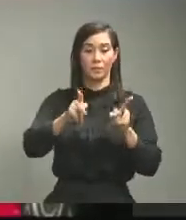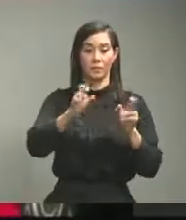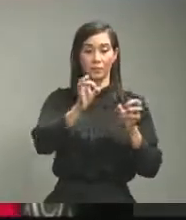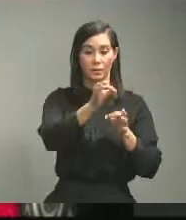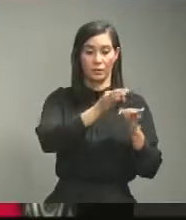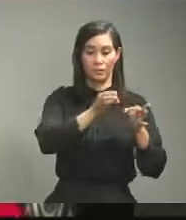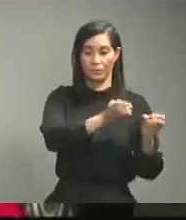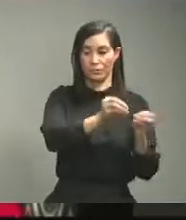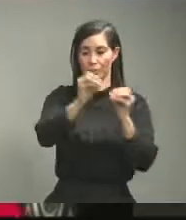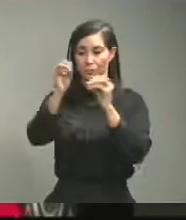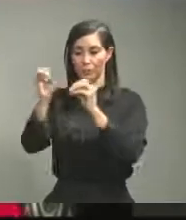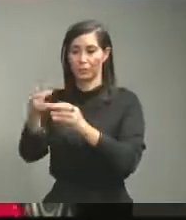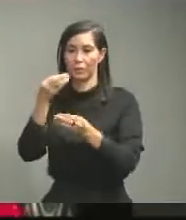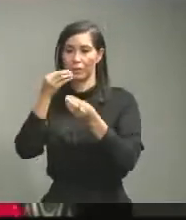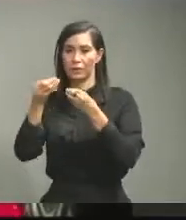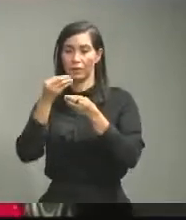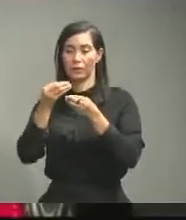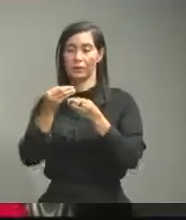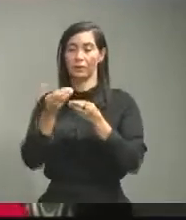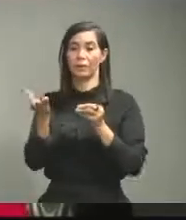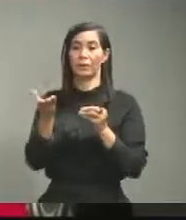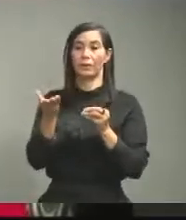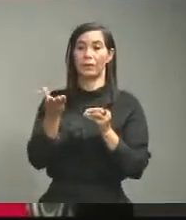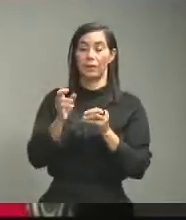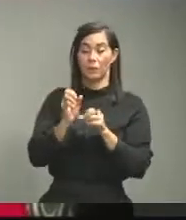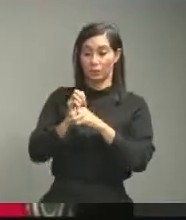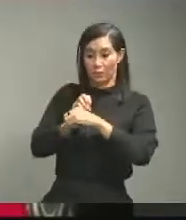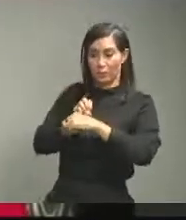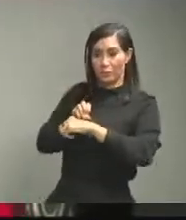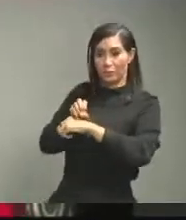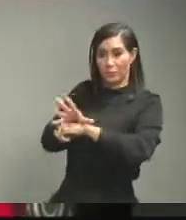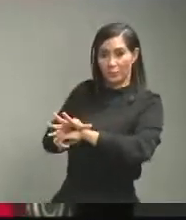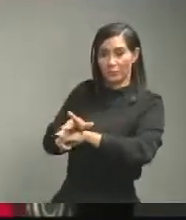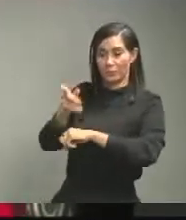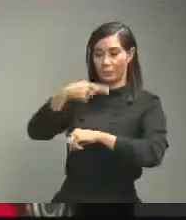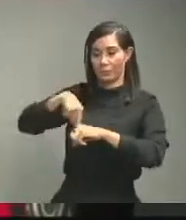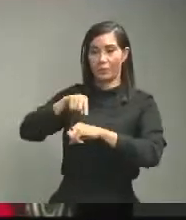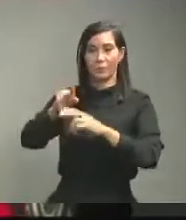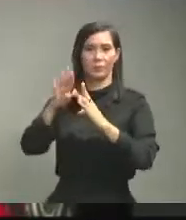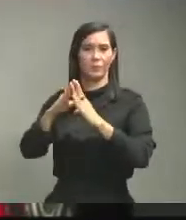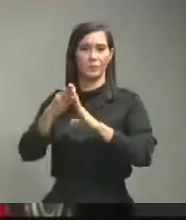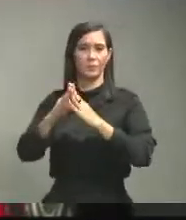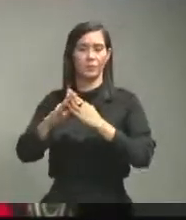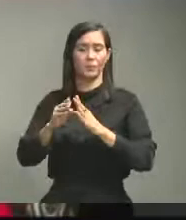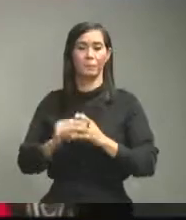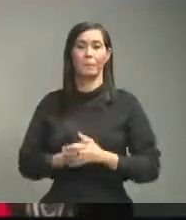hacia acá a traer provisiones no sean un margen de peligro para nuestra comunidad